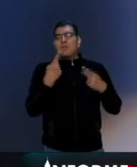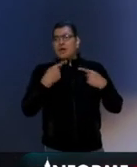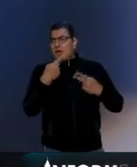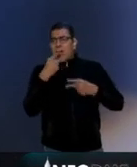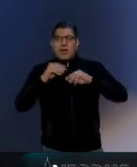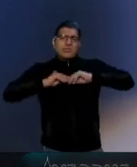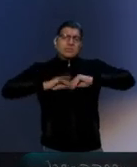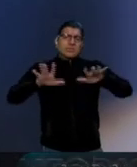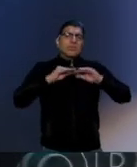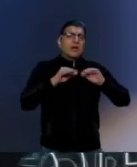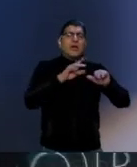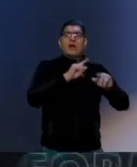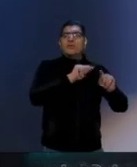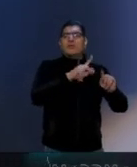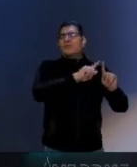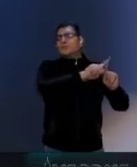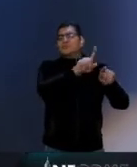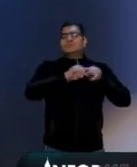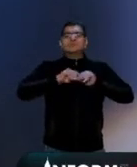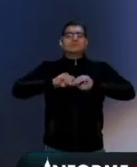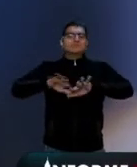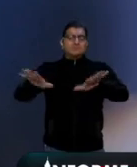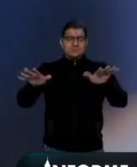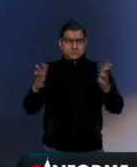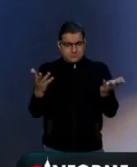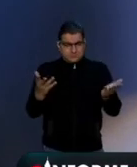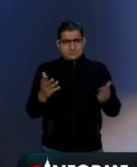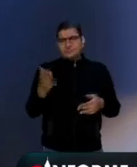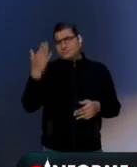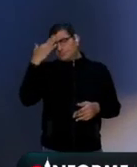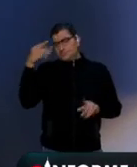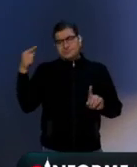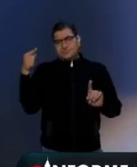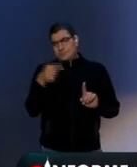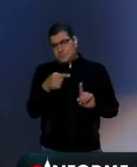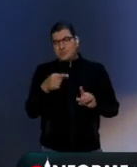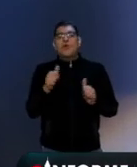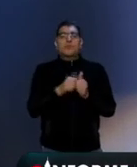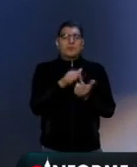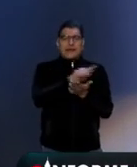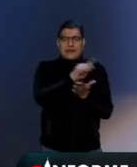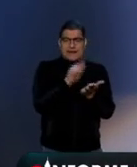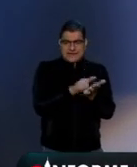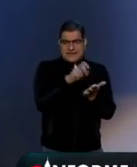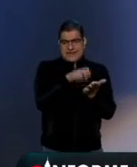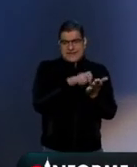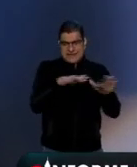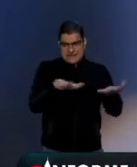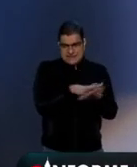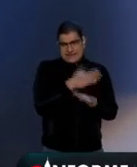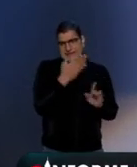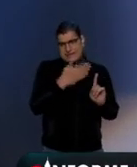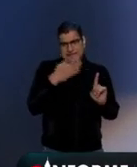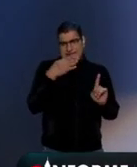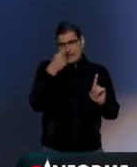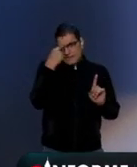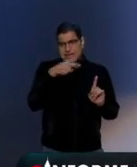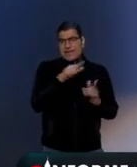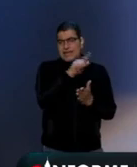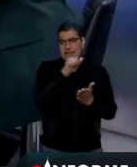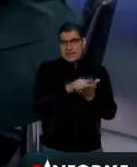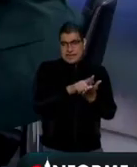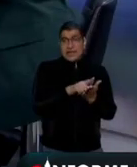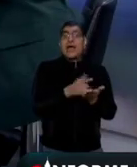medios de comunicación. Ya dijiste de qué va esta reforma a la ley y